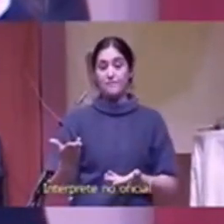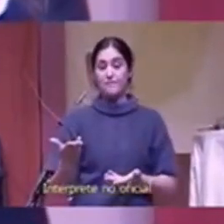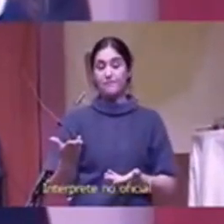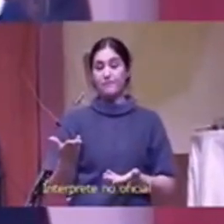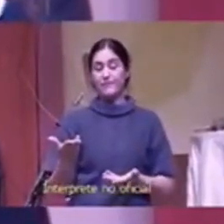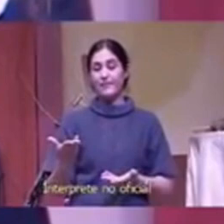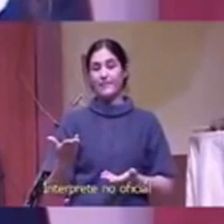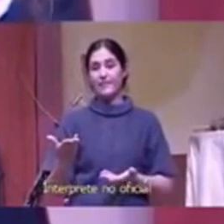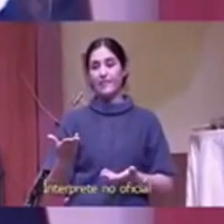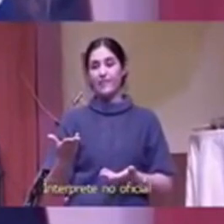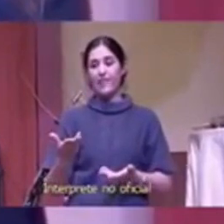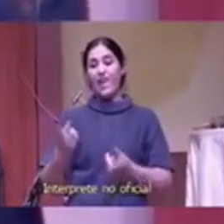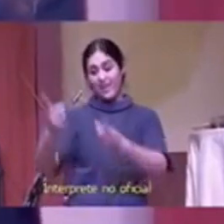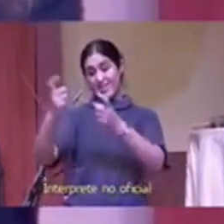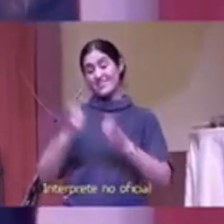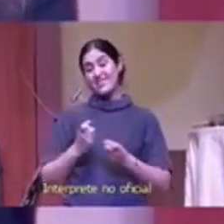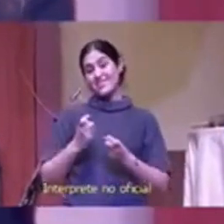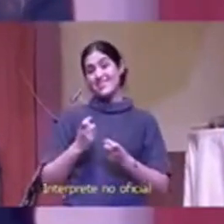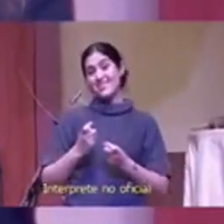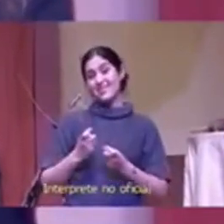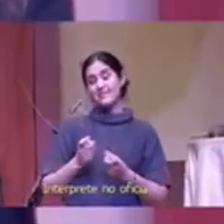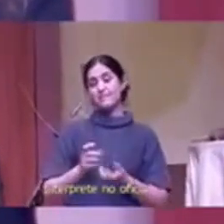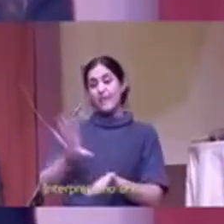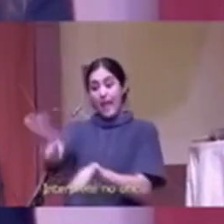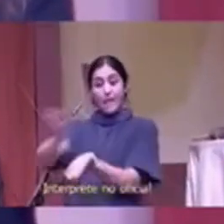contratarnos en la política